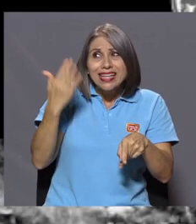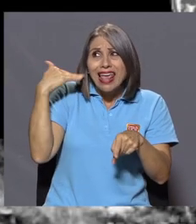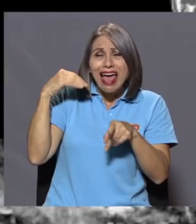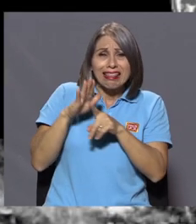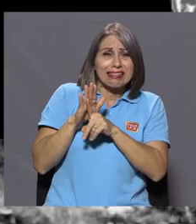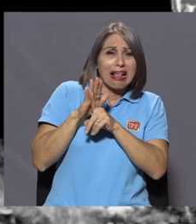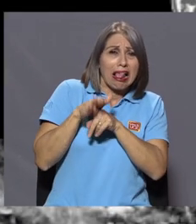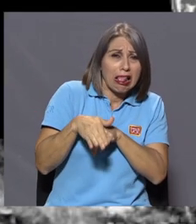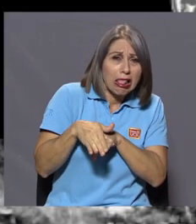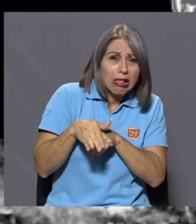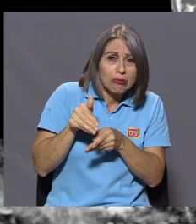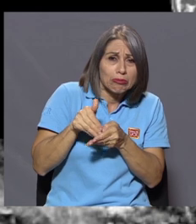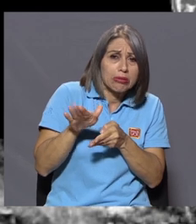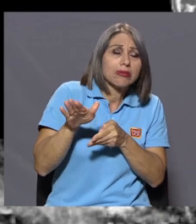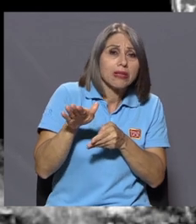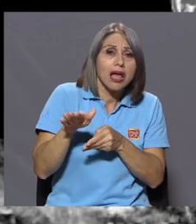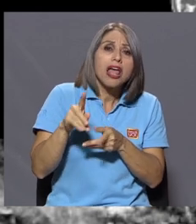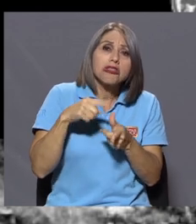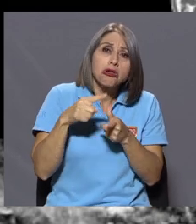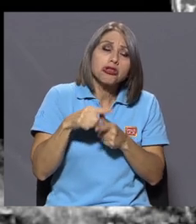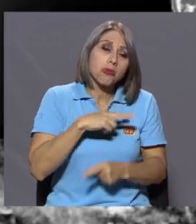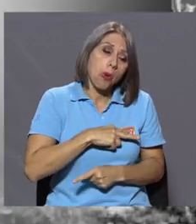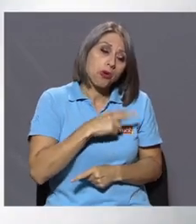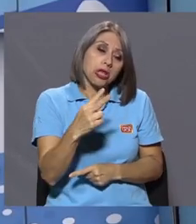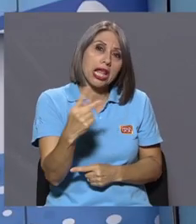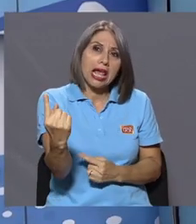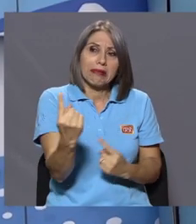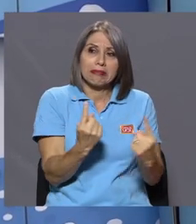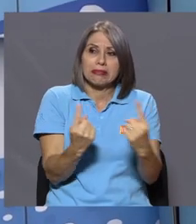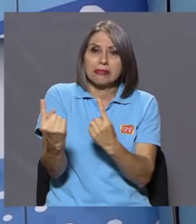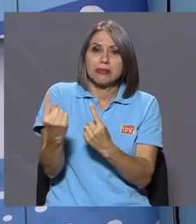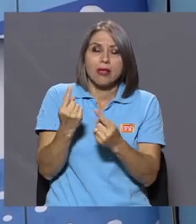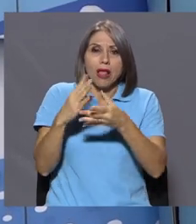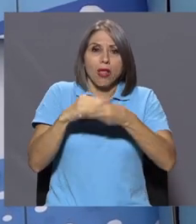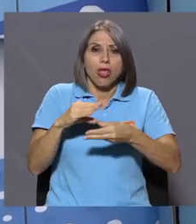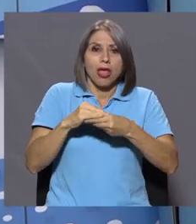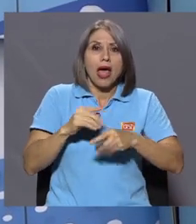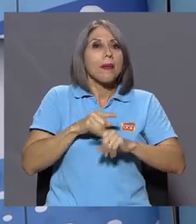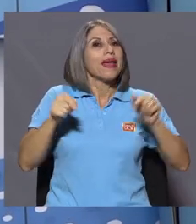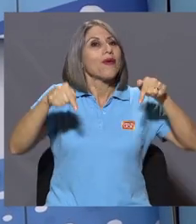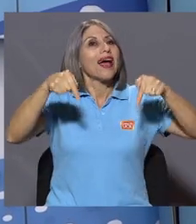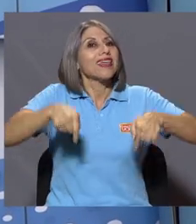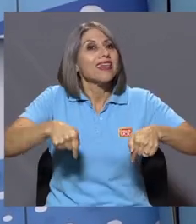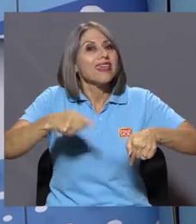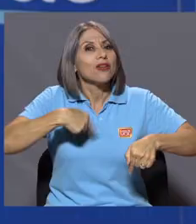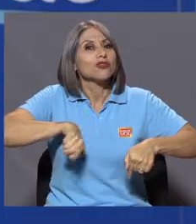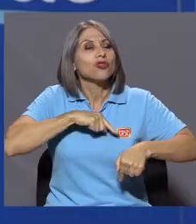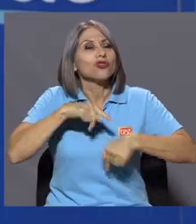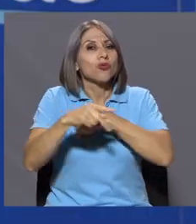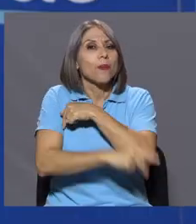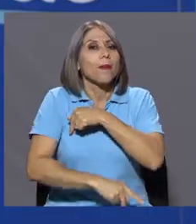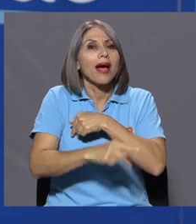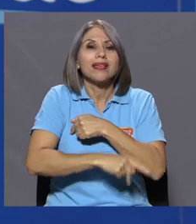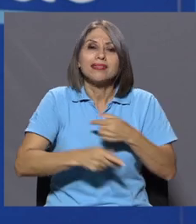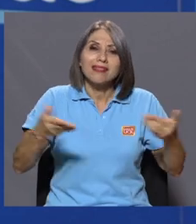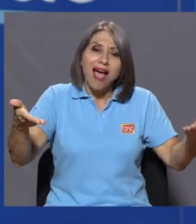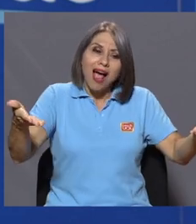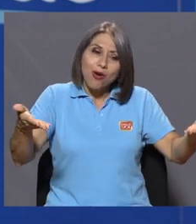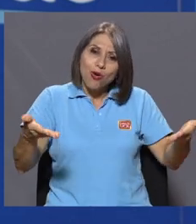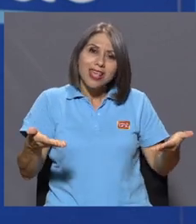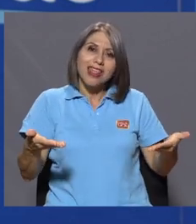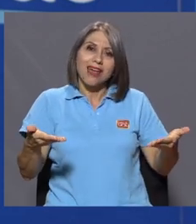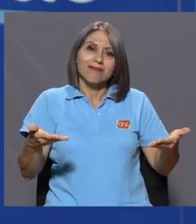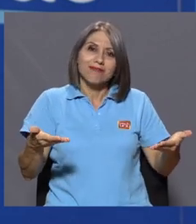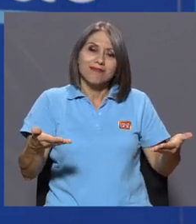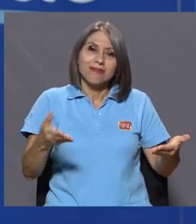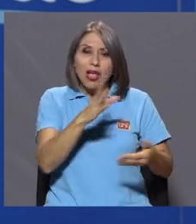se acerquen de manera voluntaria y nos narren sus historias. Pero estamos en un país de acogida, ¿verdad? Es decir, Costa Rica ha